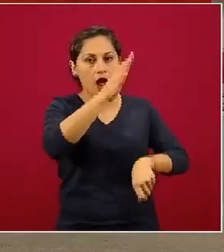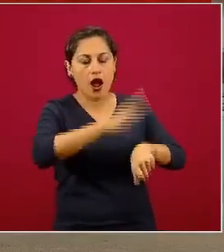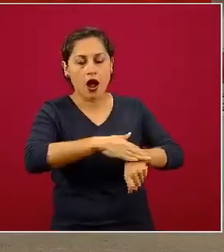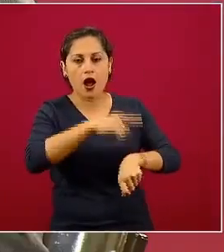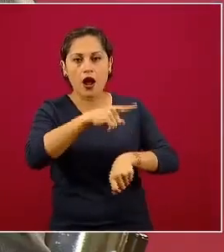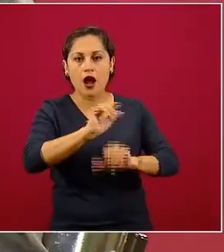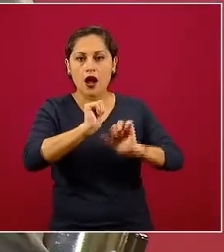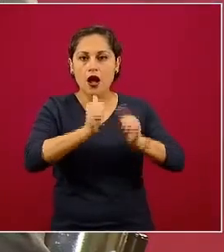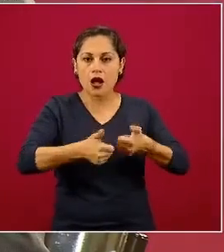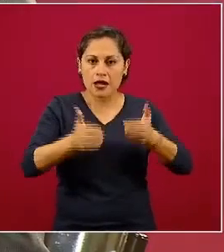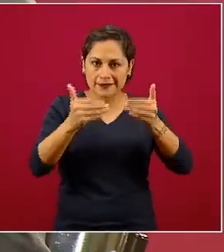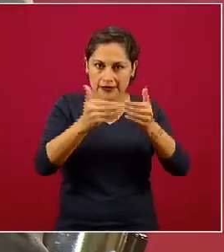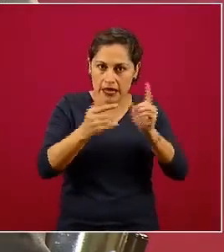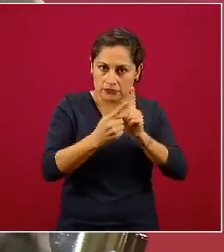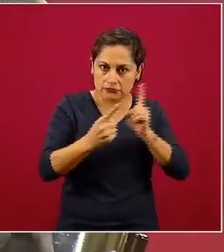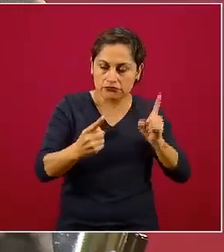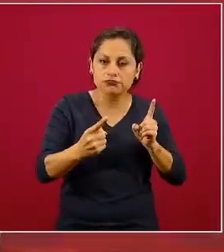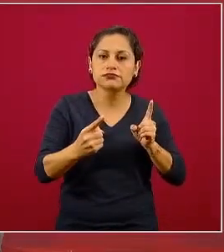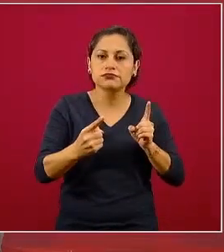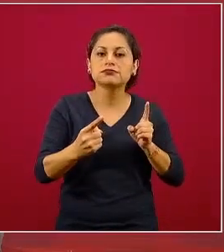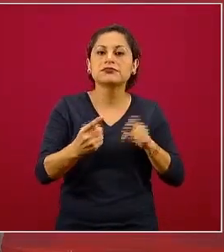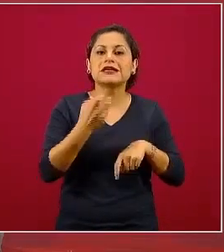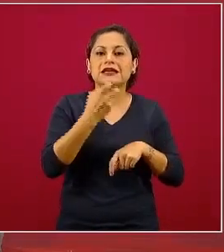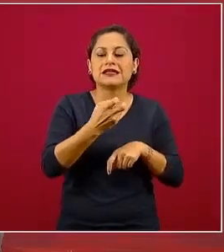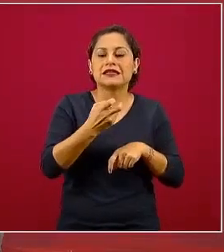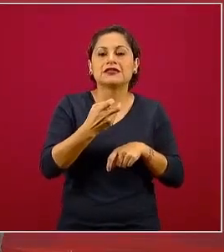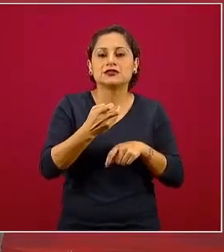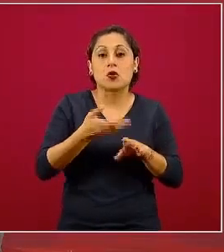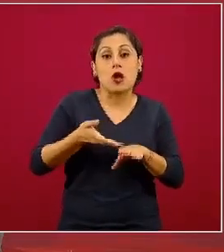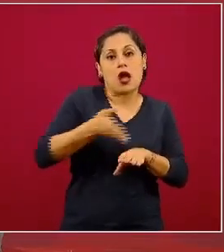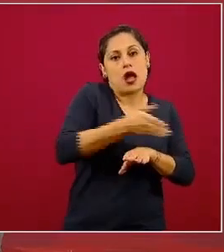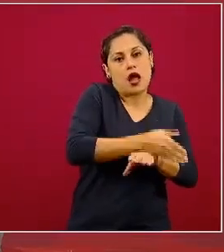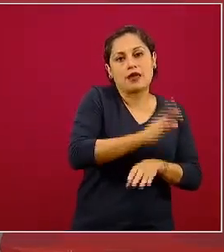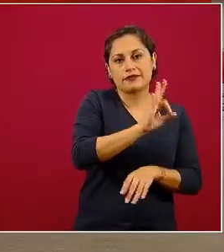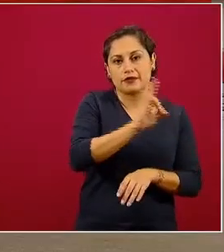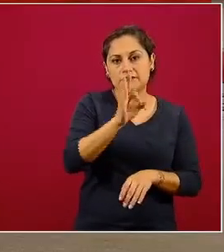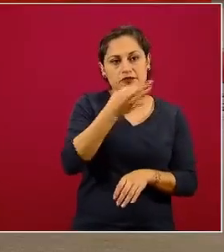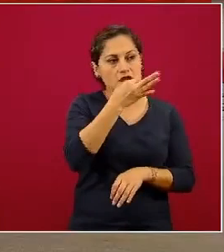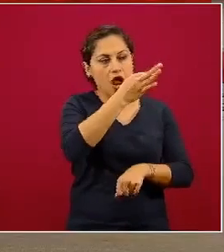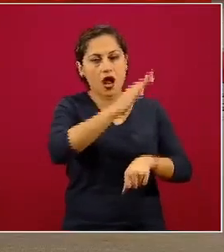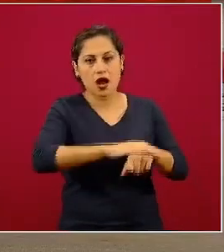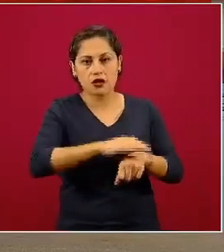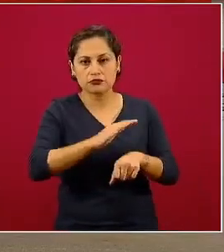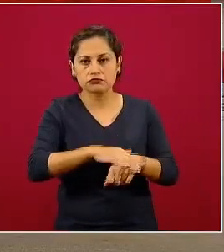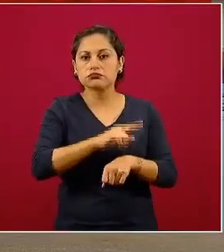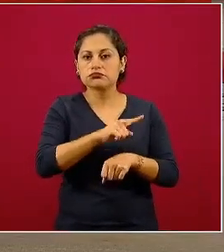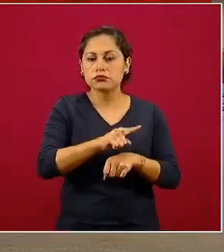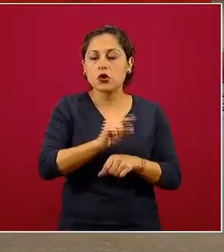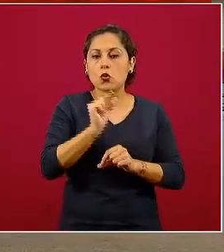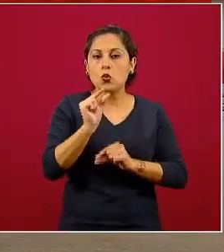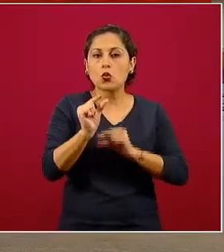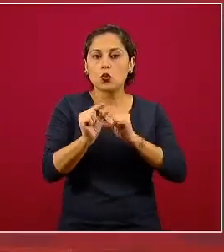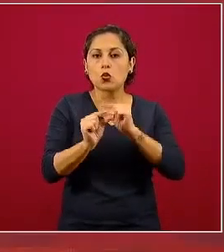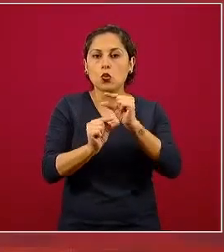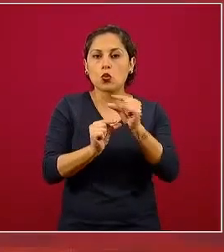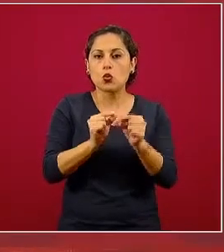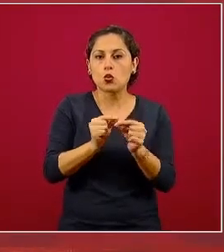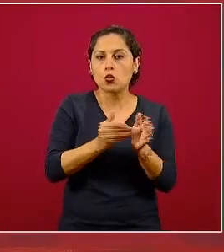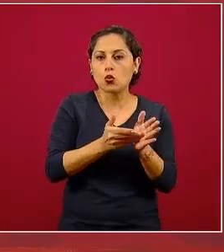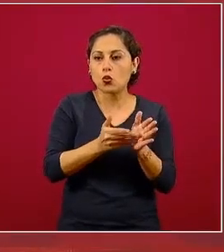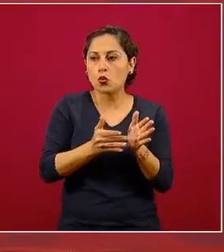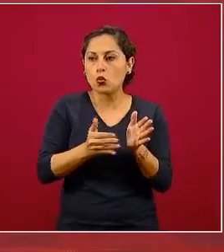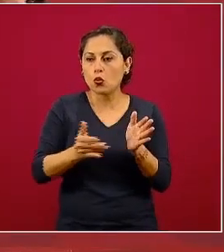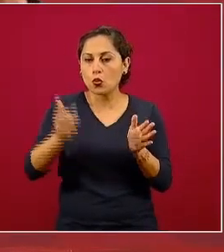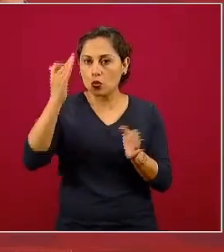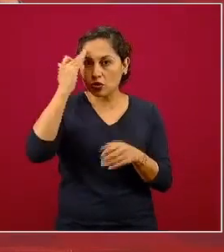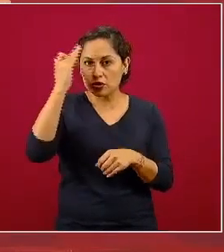de hecho un poco antes del inicio de la Jornada Nacional de Sana Distancia, pero conforme transcurren los días ya empiezan